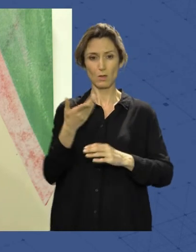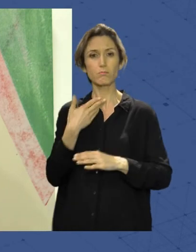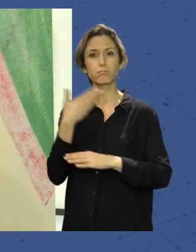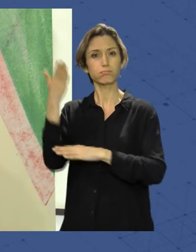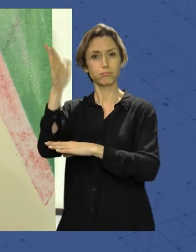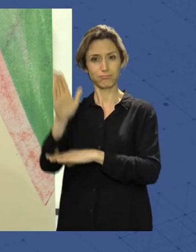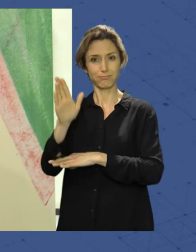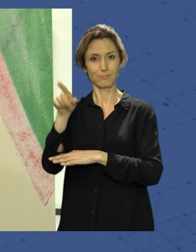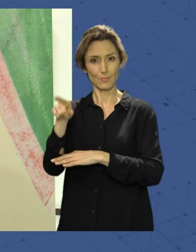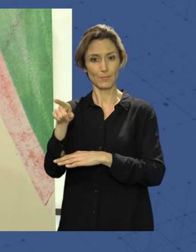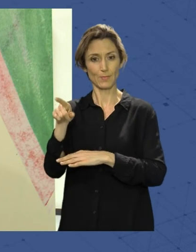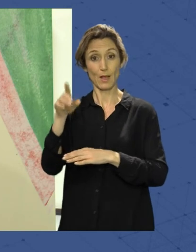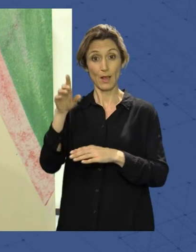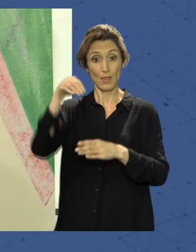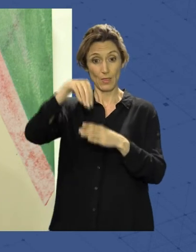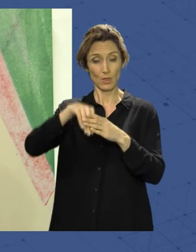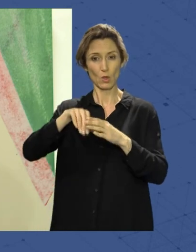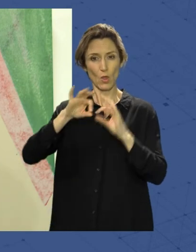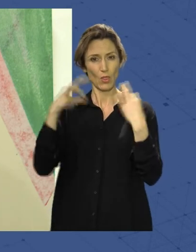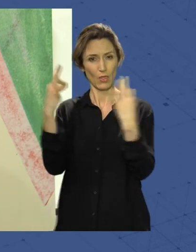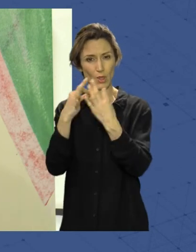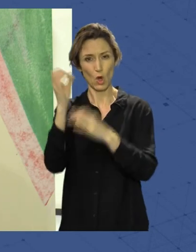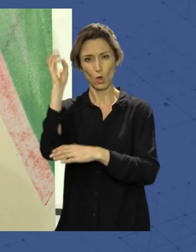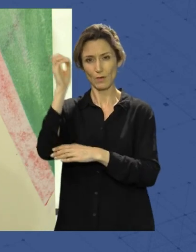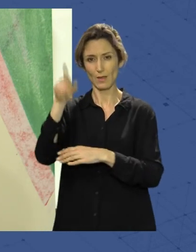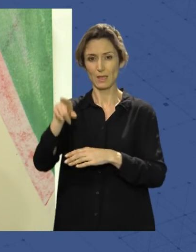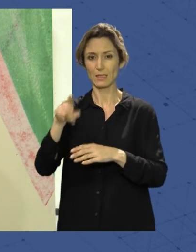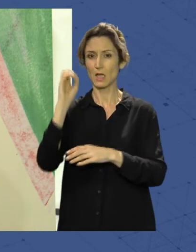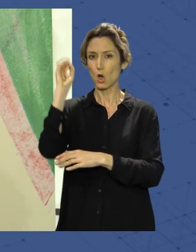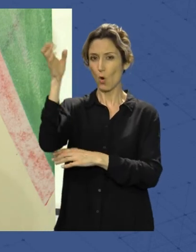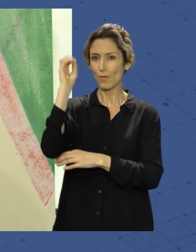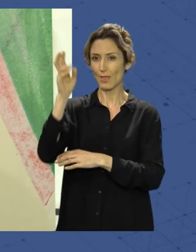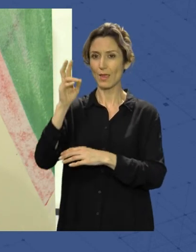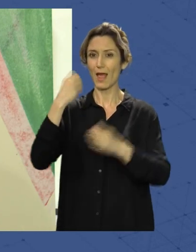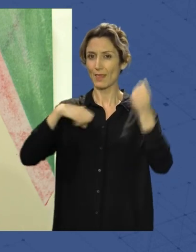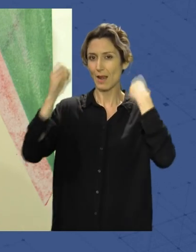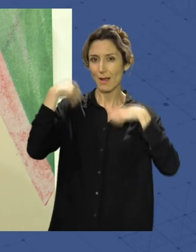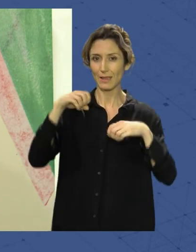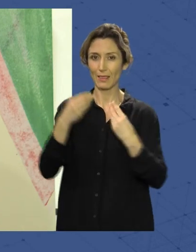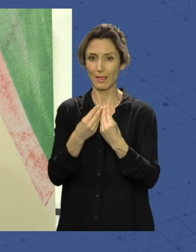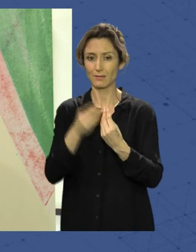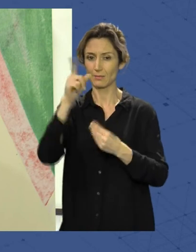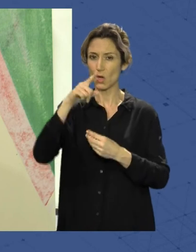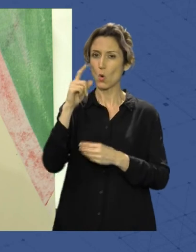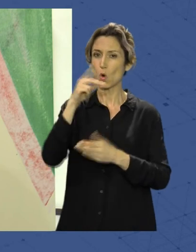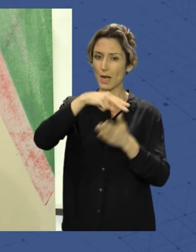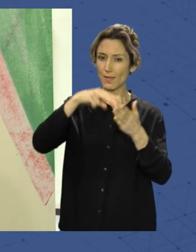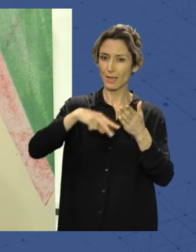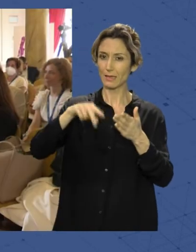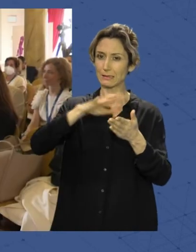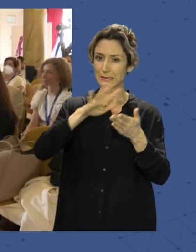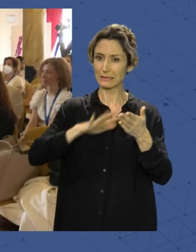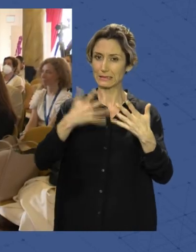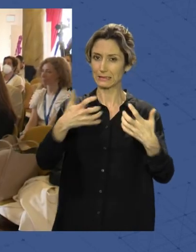se va a hacer específica dentro de nuestro ciclo de conferencia una conferencia dramatizada un recital de textos de dramaturgas